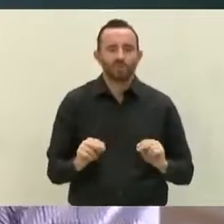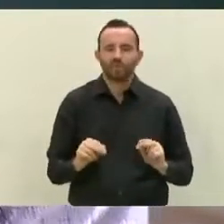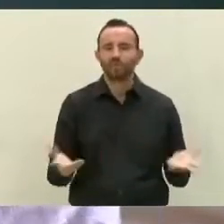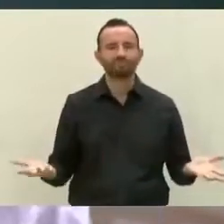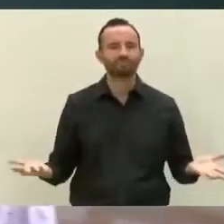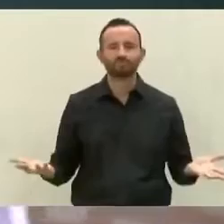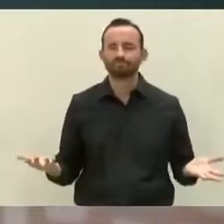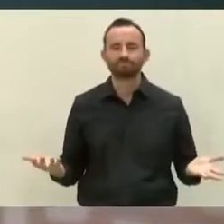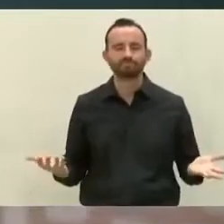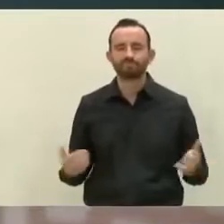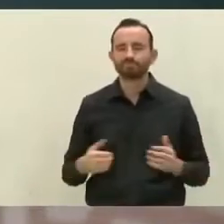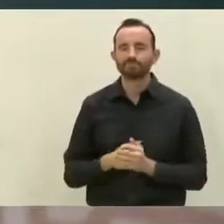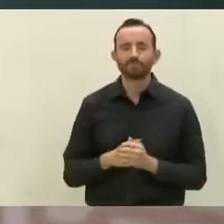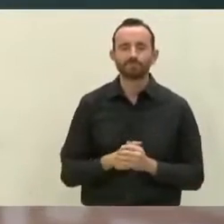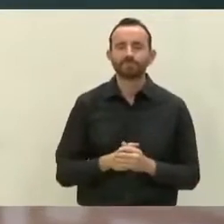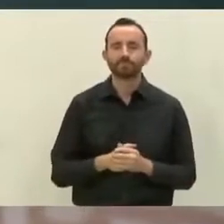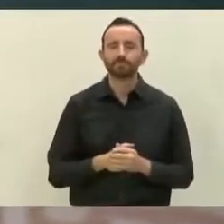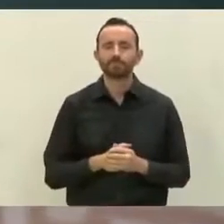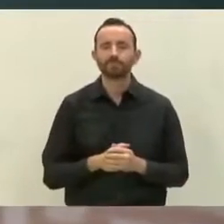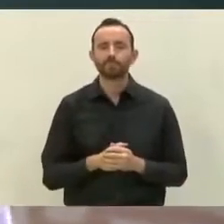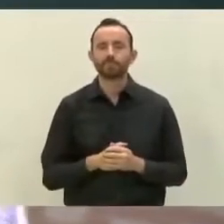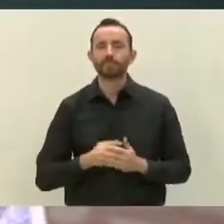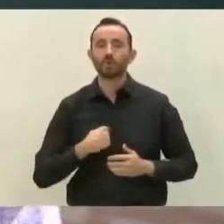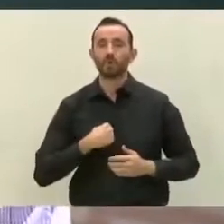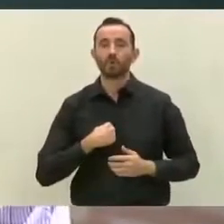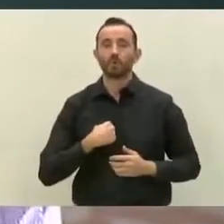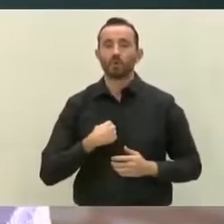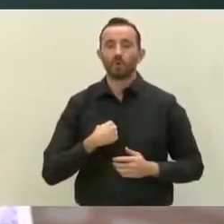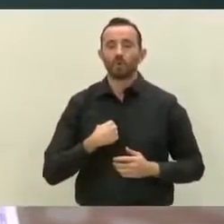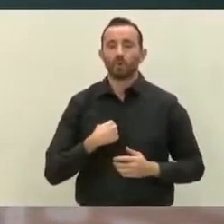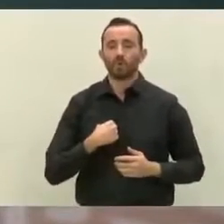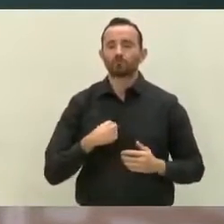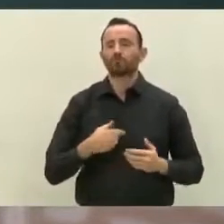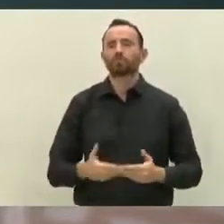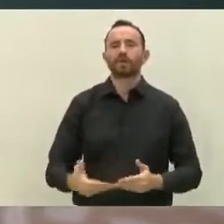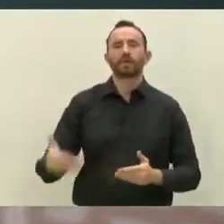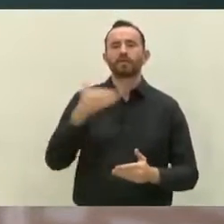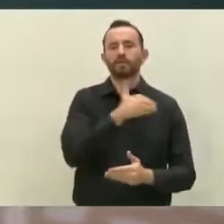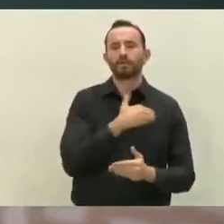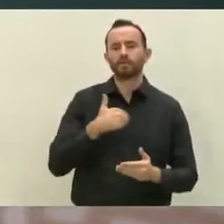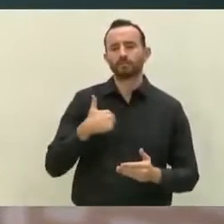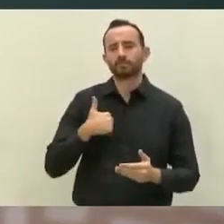Y no porque llora el niño, llora la niña,